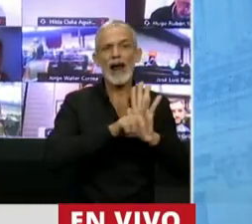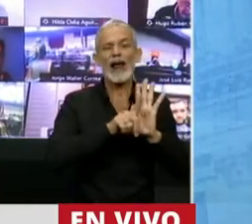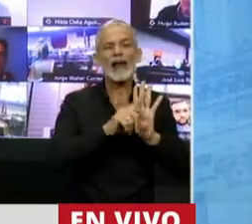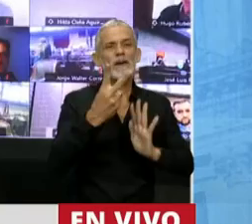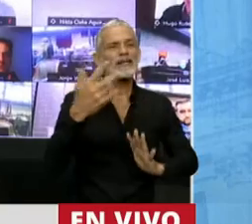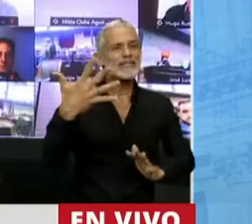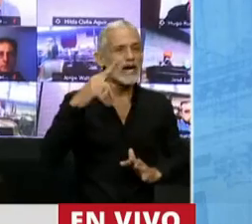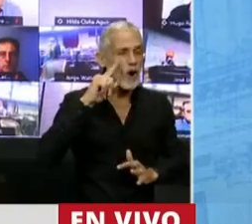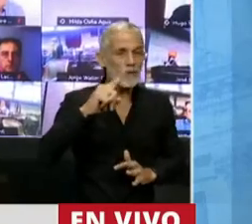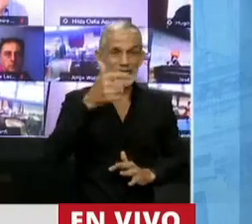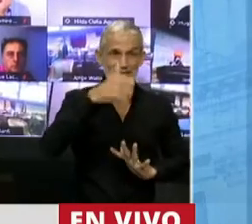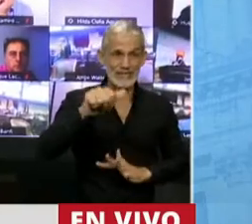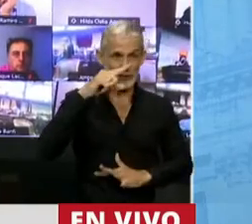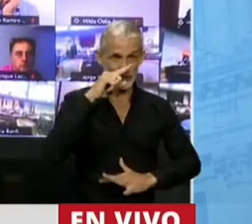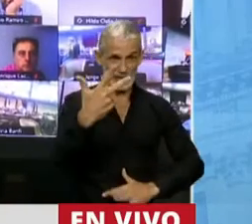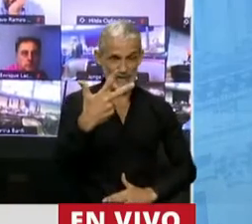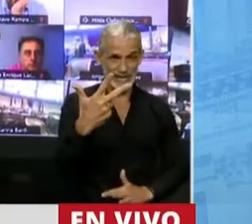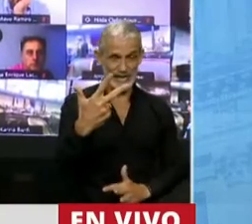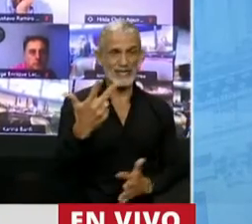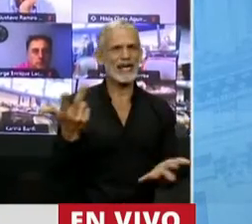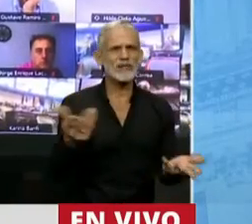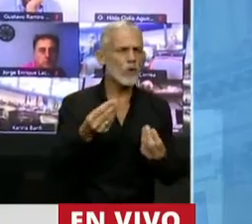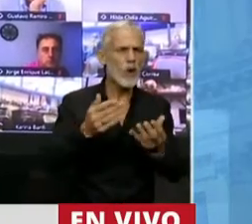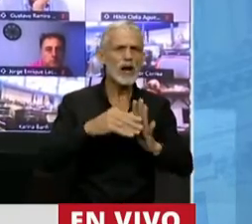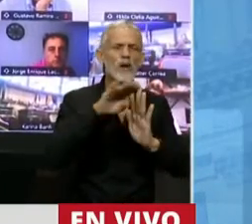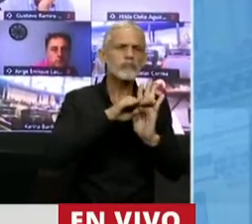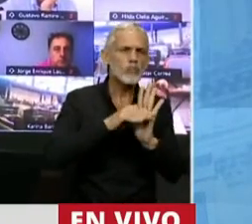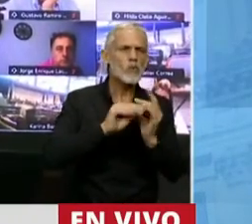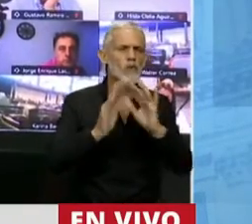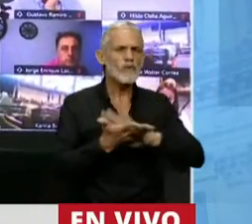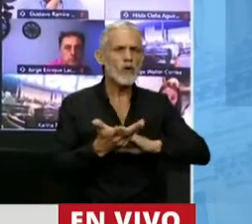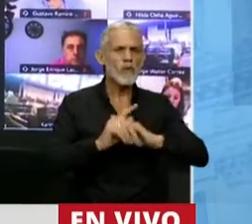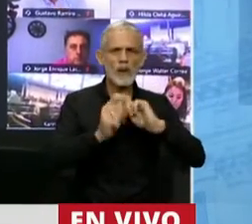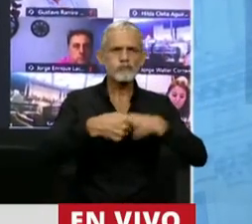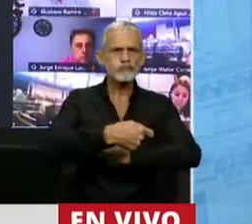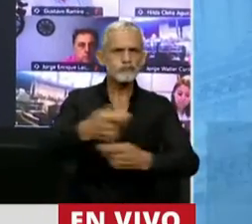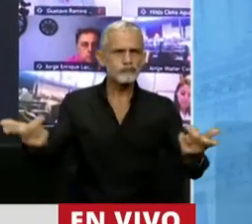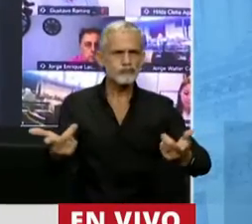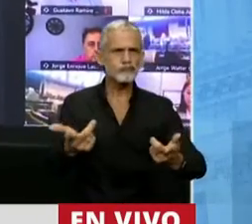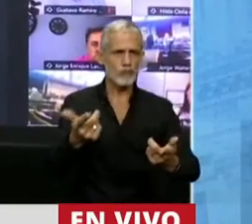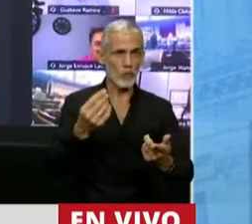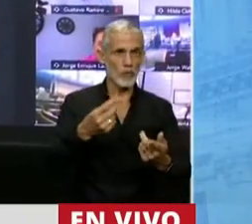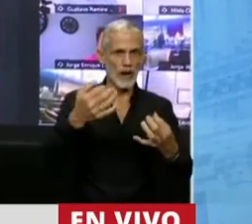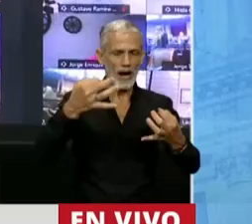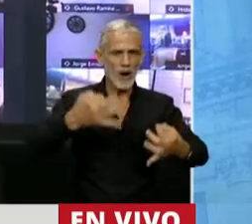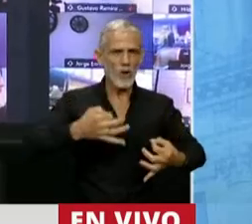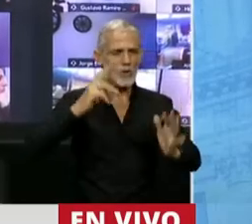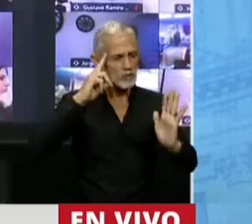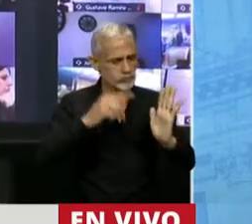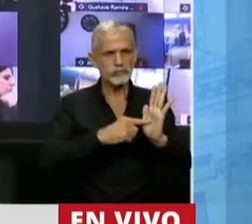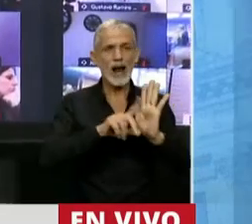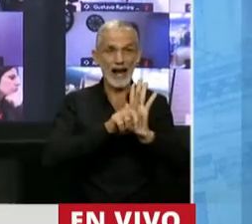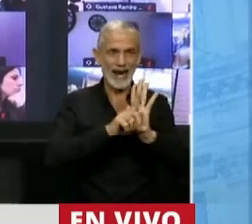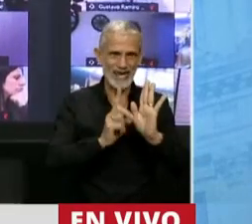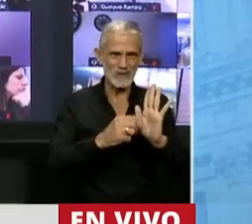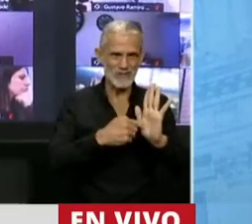25.673, cuál fue el protocolo que se adoptó para poder dar cumplimiento a lo normado por esta